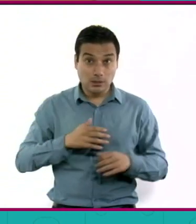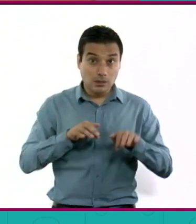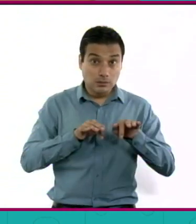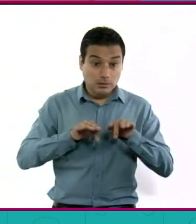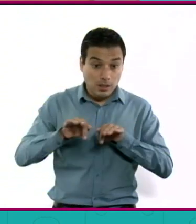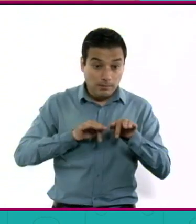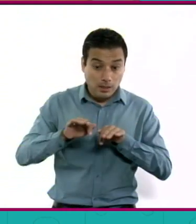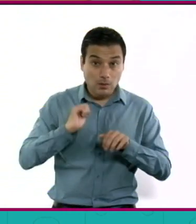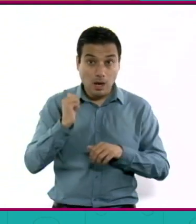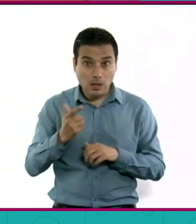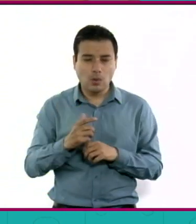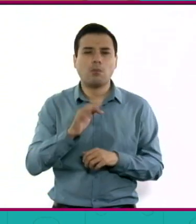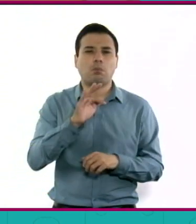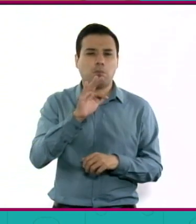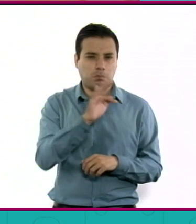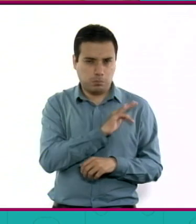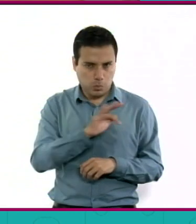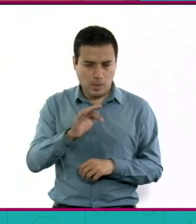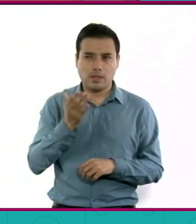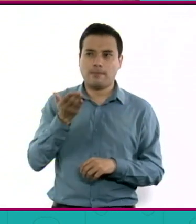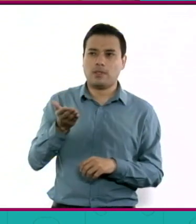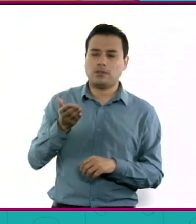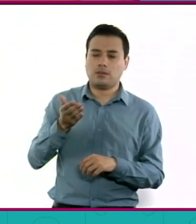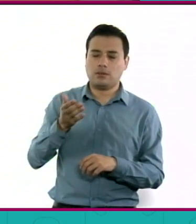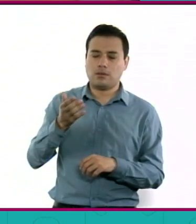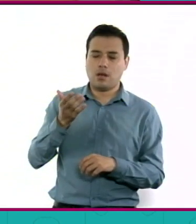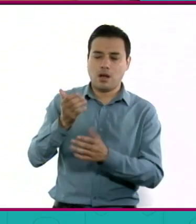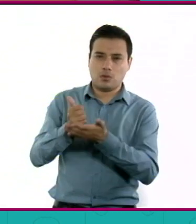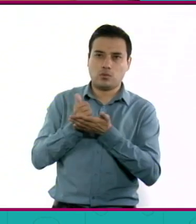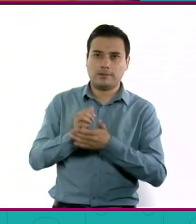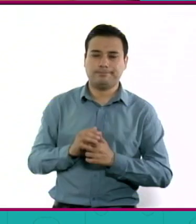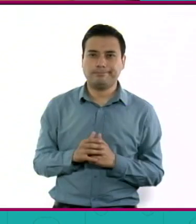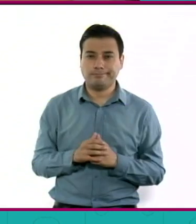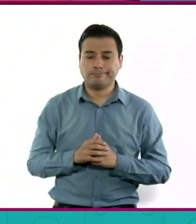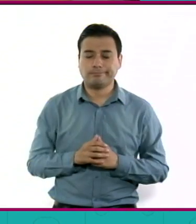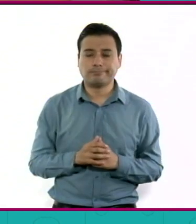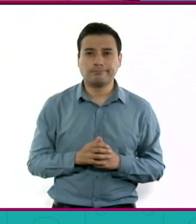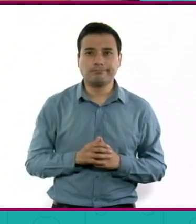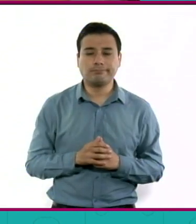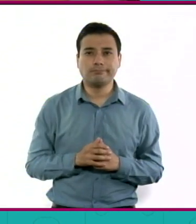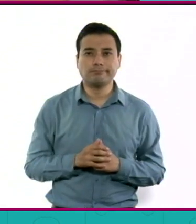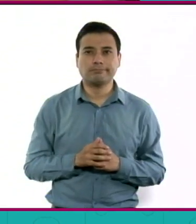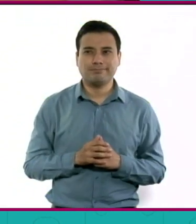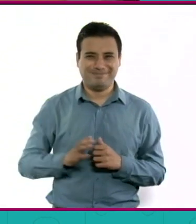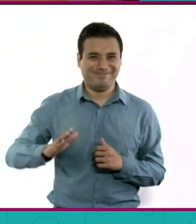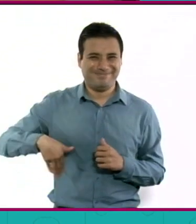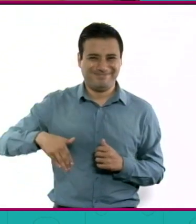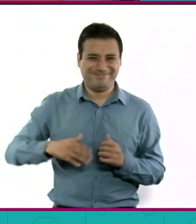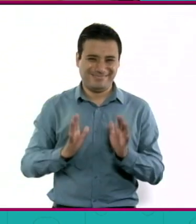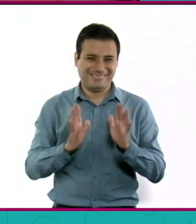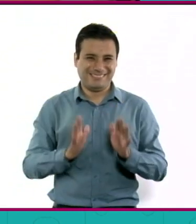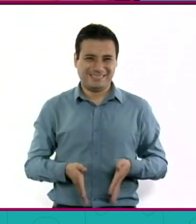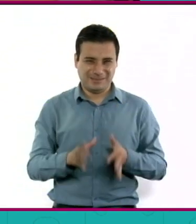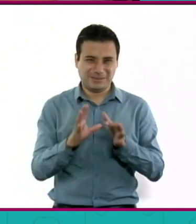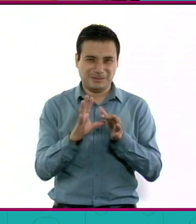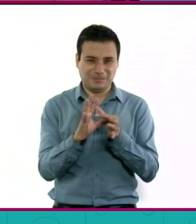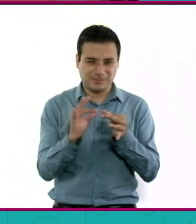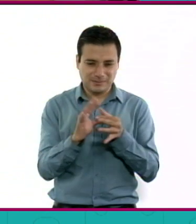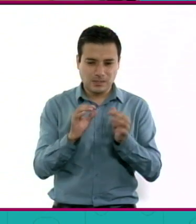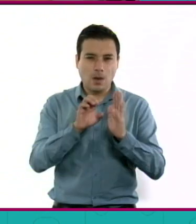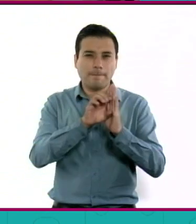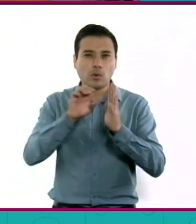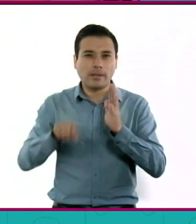o también en casa, en casa puede uno estar también teniendo datos que como mencionamos anteriormente es el que yo no me pueda